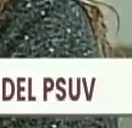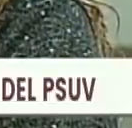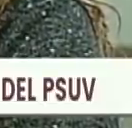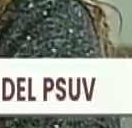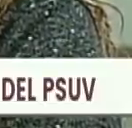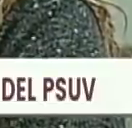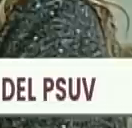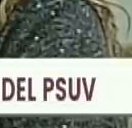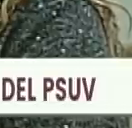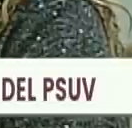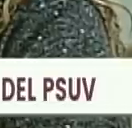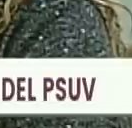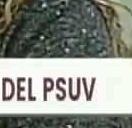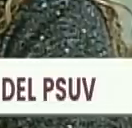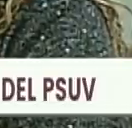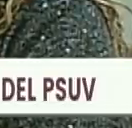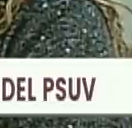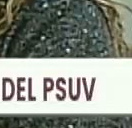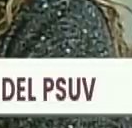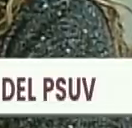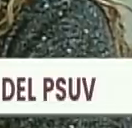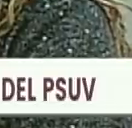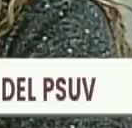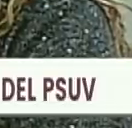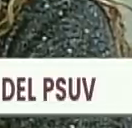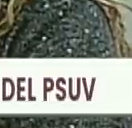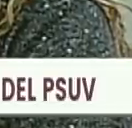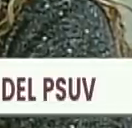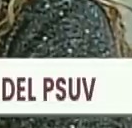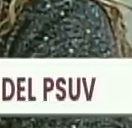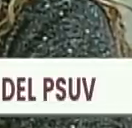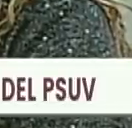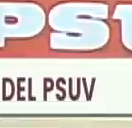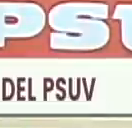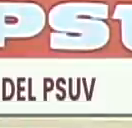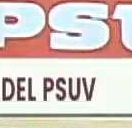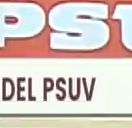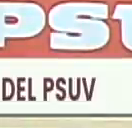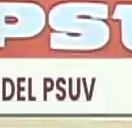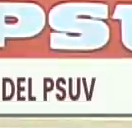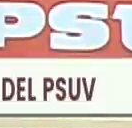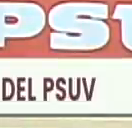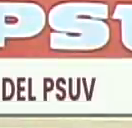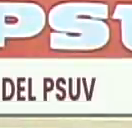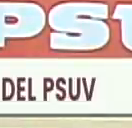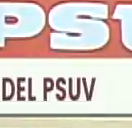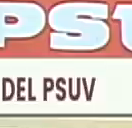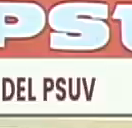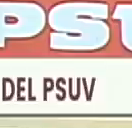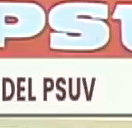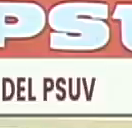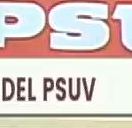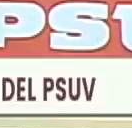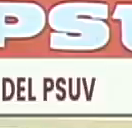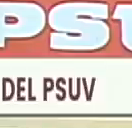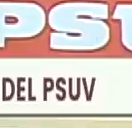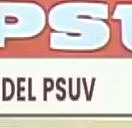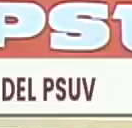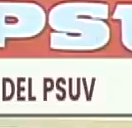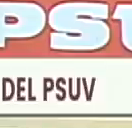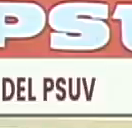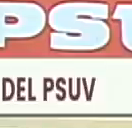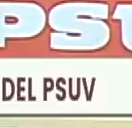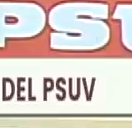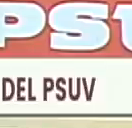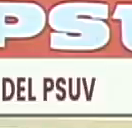inmediatamente, de manera automática, en toda Venezuela, en toda Venezuela, se han venido, sumando, en las estaciones,